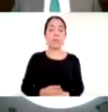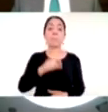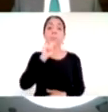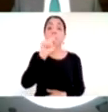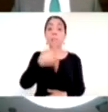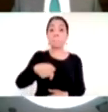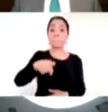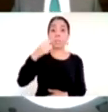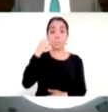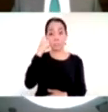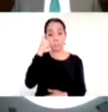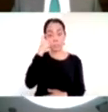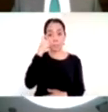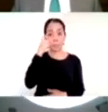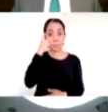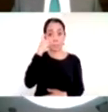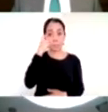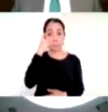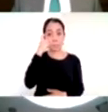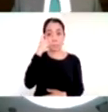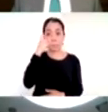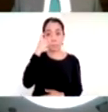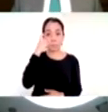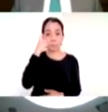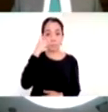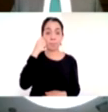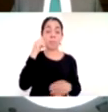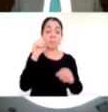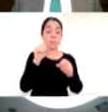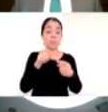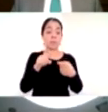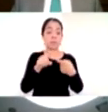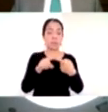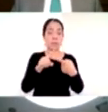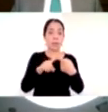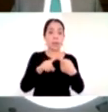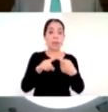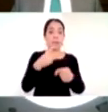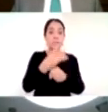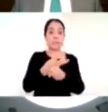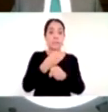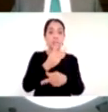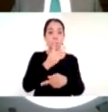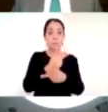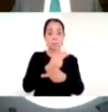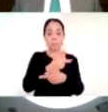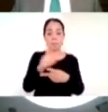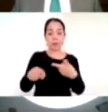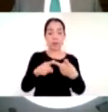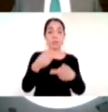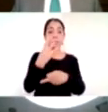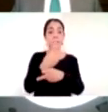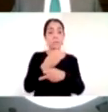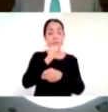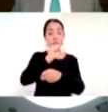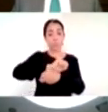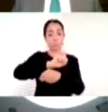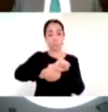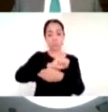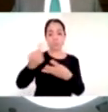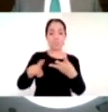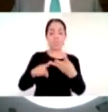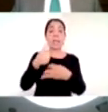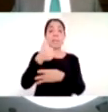interesó de manera particular tercero de preparatoria tercero de secundaria sexto de primaria y tercero de